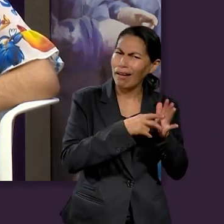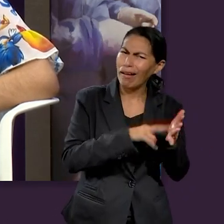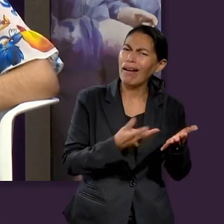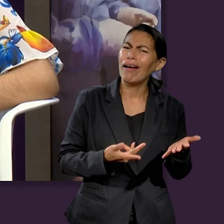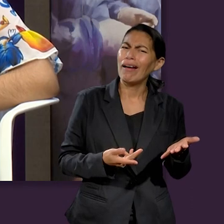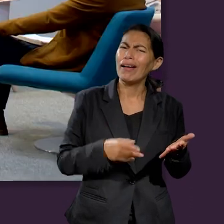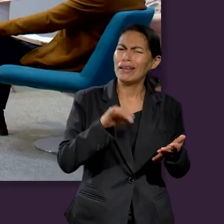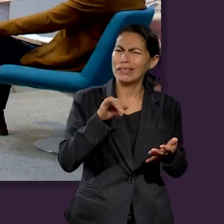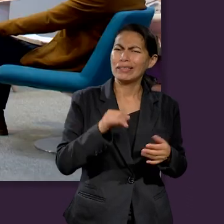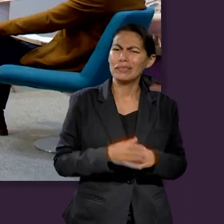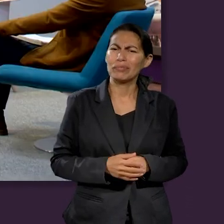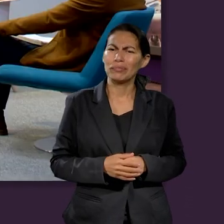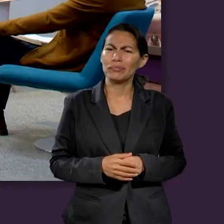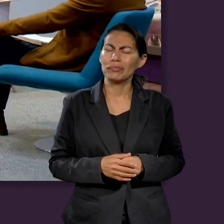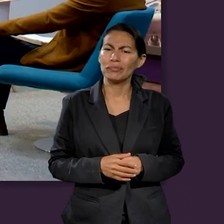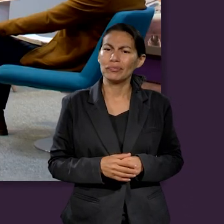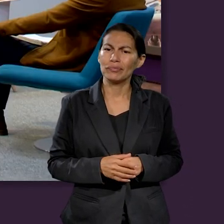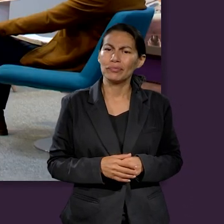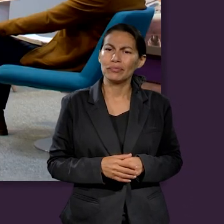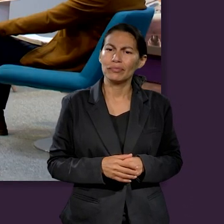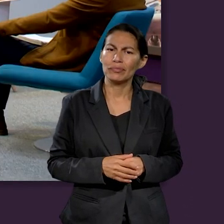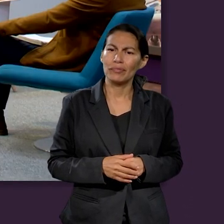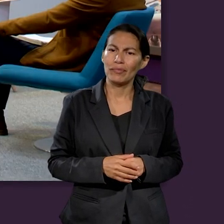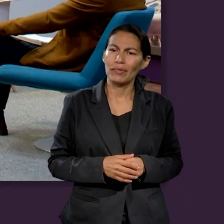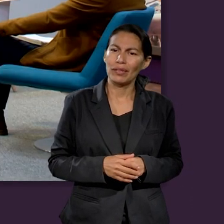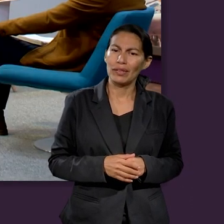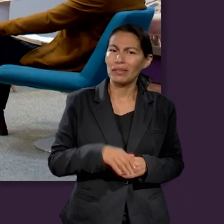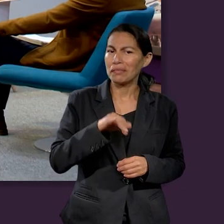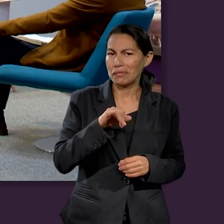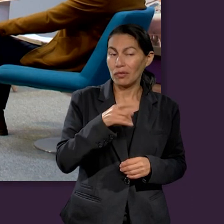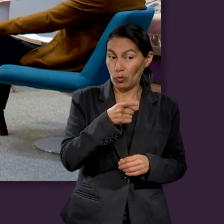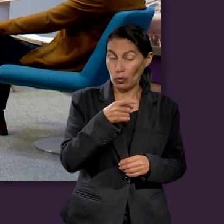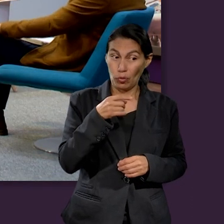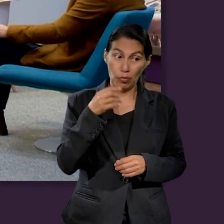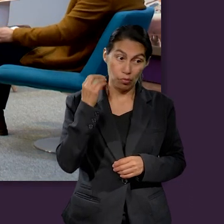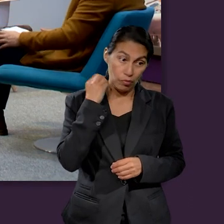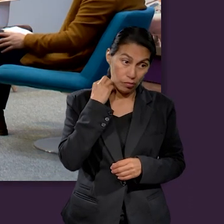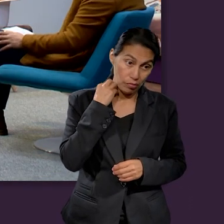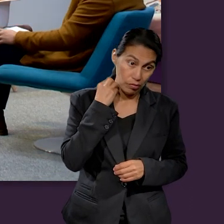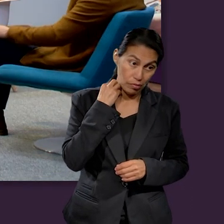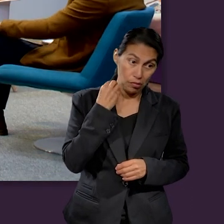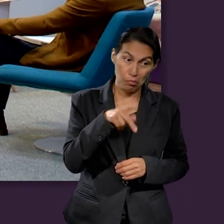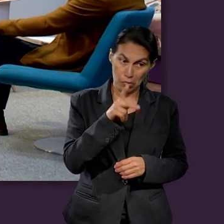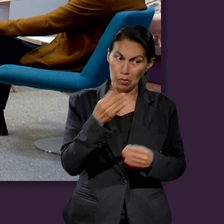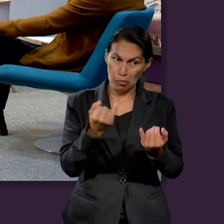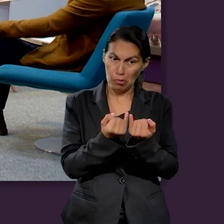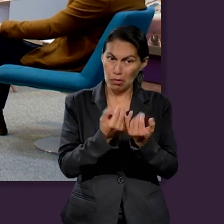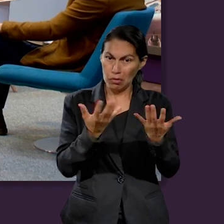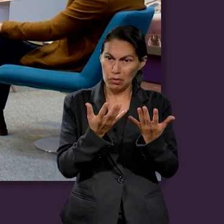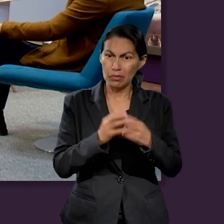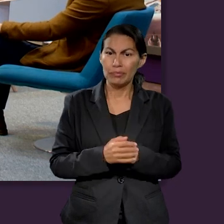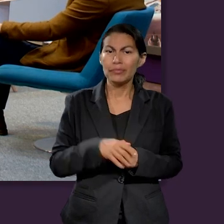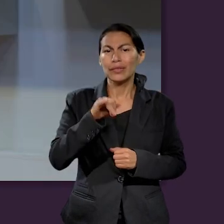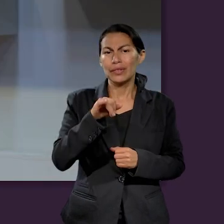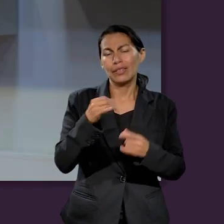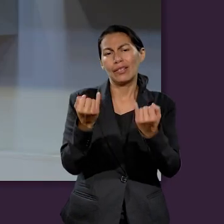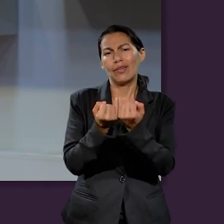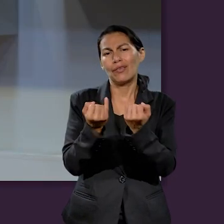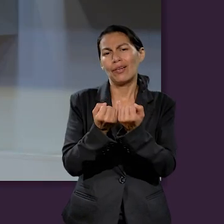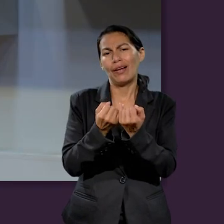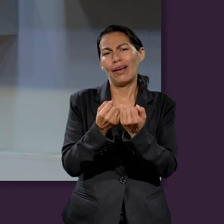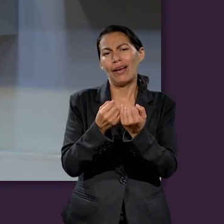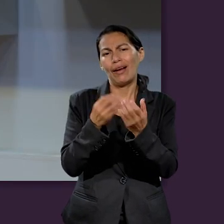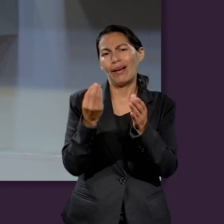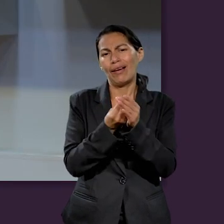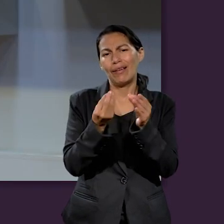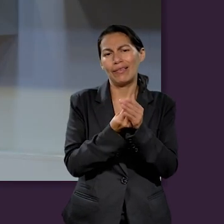experiencias. Ok. Entonces, tu invitación para todos es que todos estudien en administración para que estén en administración. Dejen que haber. Pero tú, y ver, el caso tuyo es